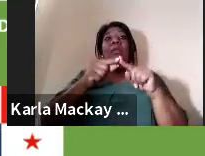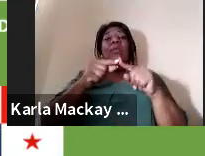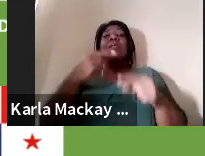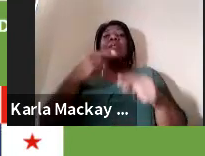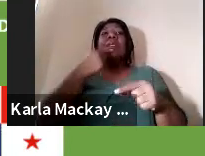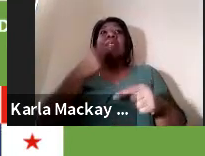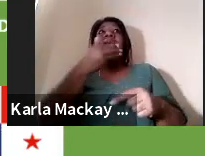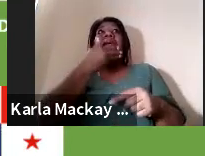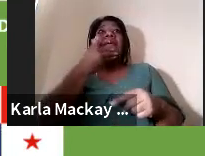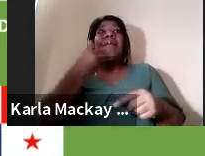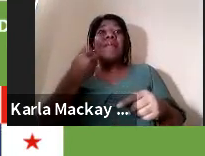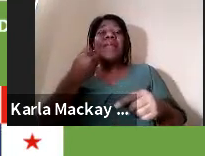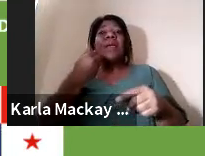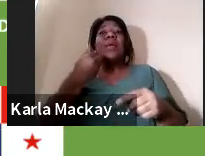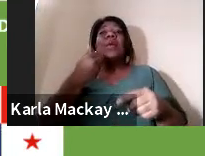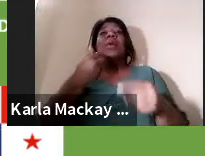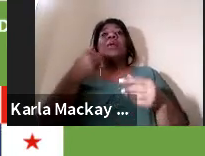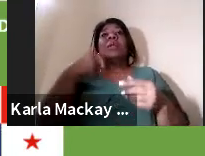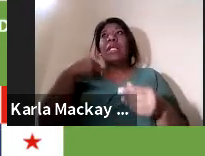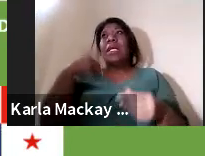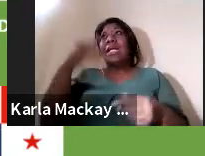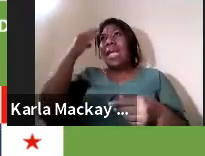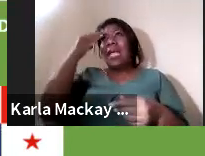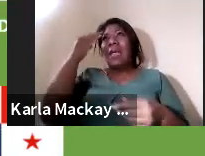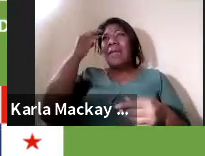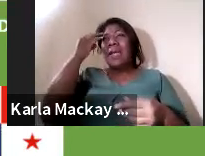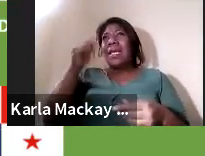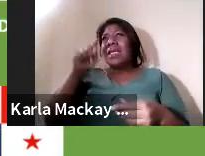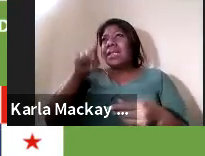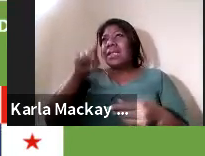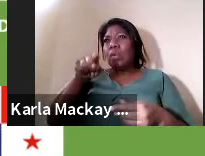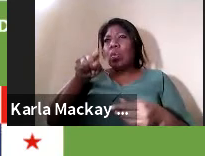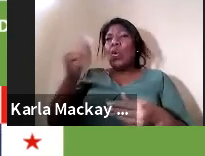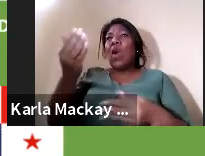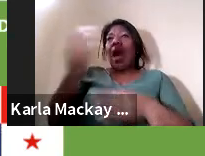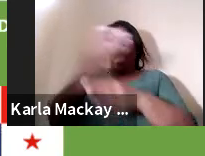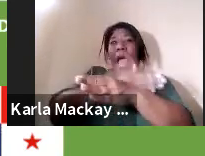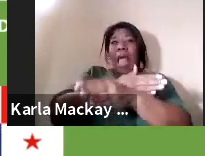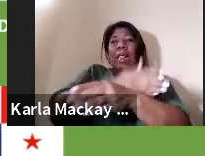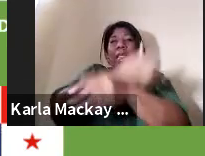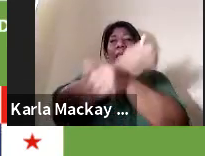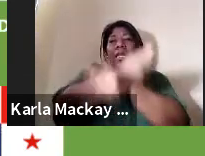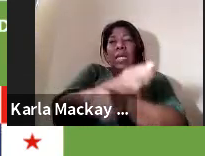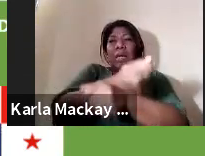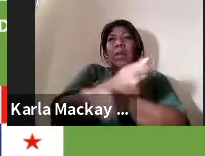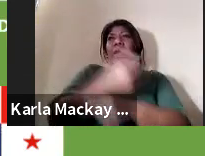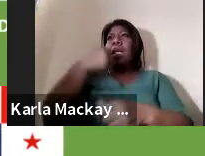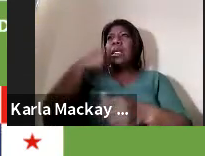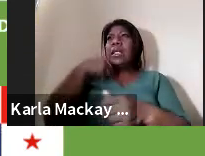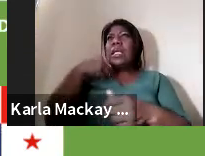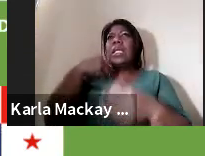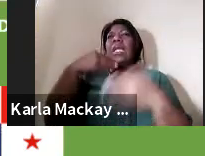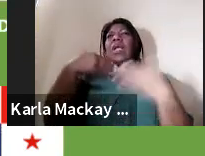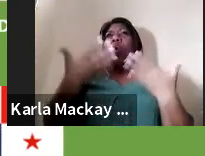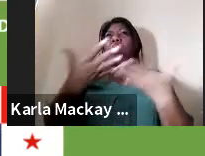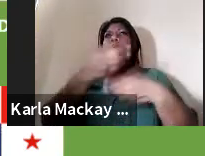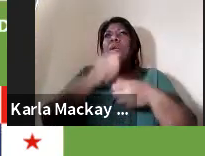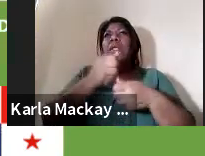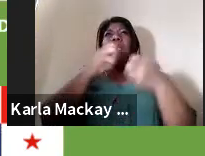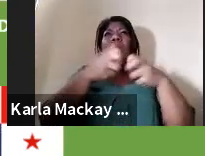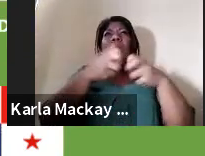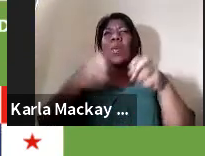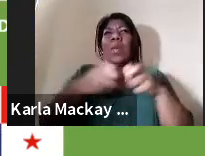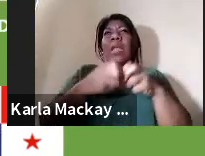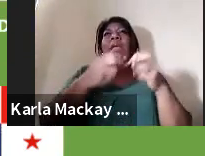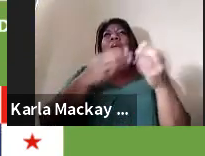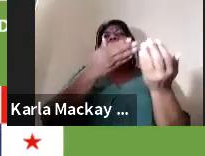tenían, habían tenido alguna experiencia en cuanto a investigación formativa, en cuanto a plantear problemas. Entonces aquí nos dimos cuenta de